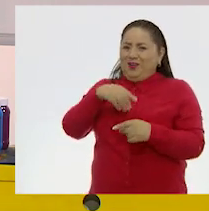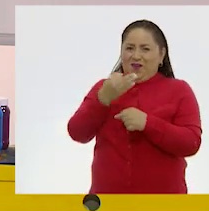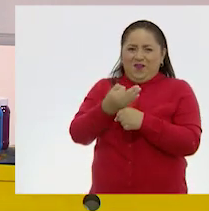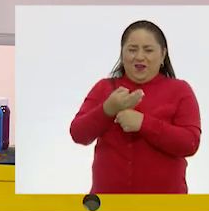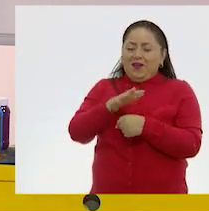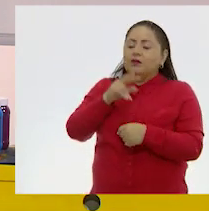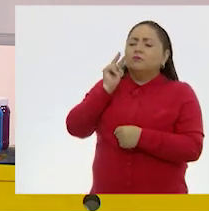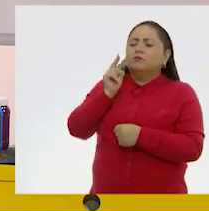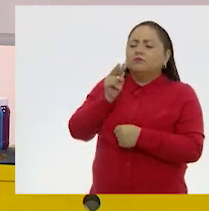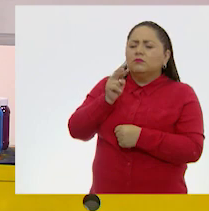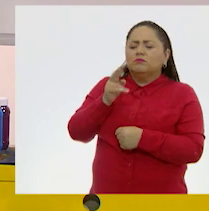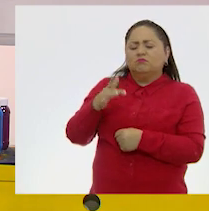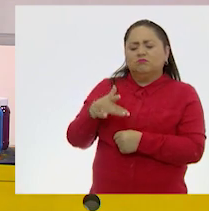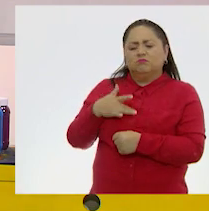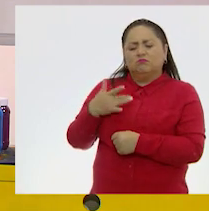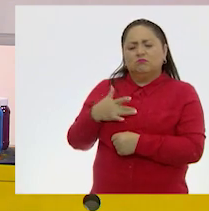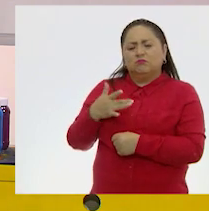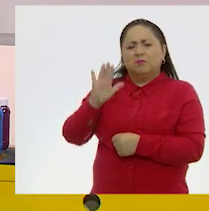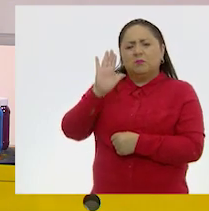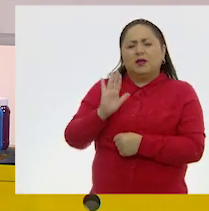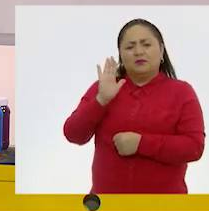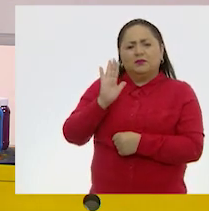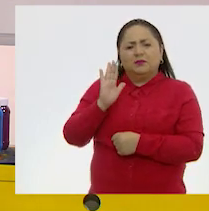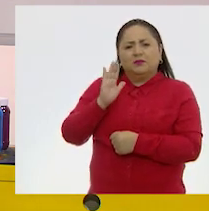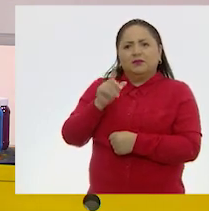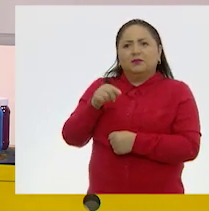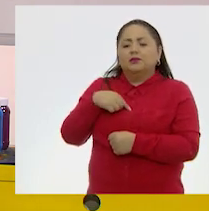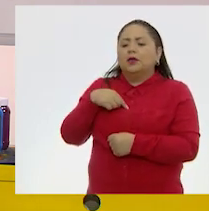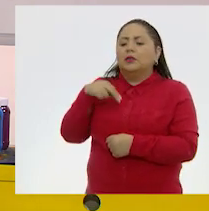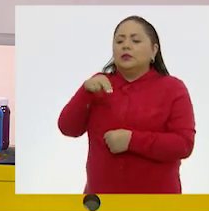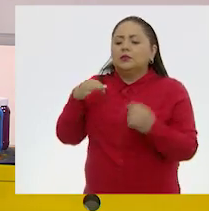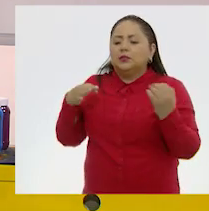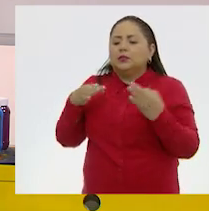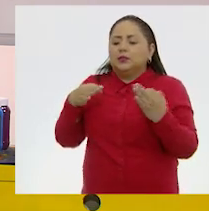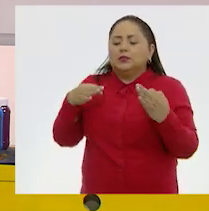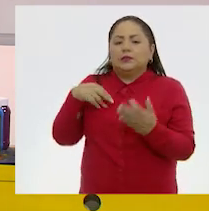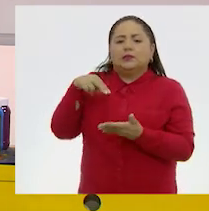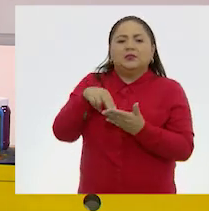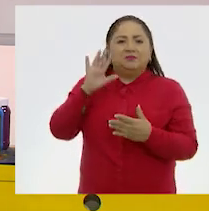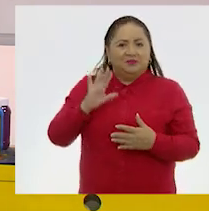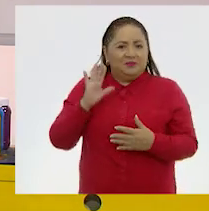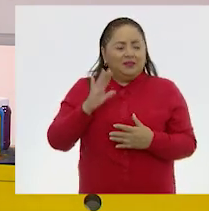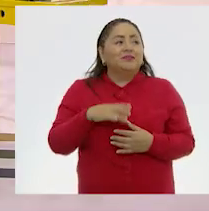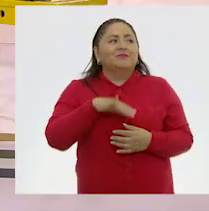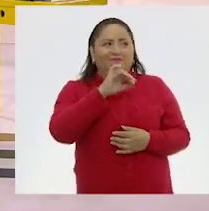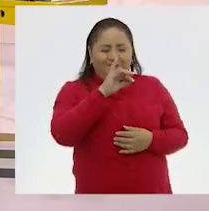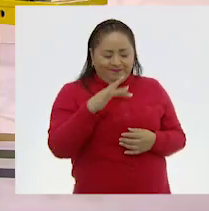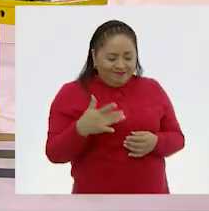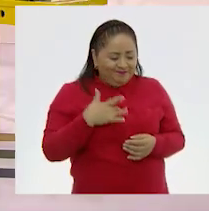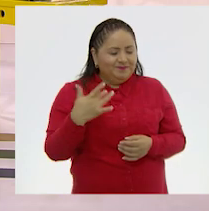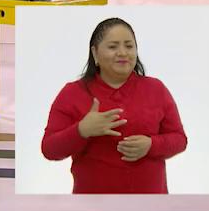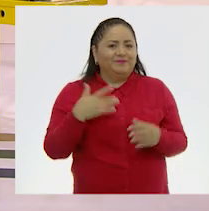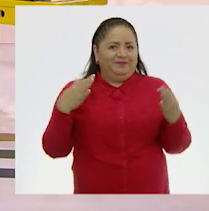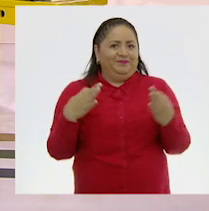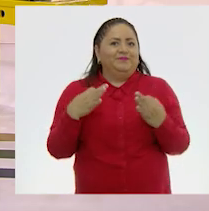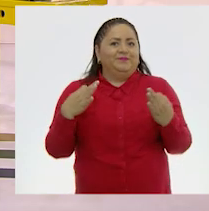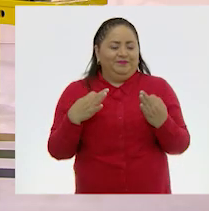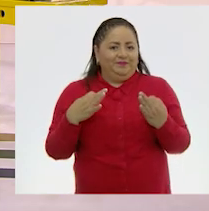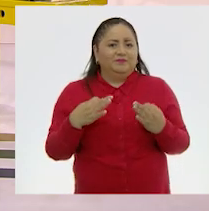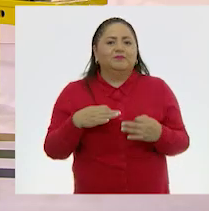vista, nos da la sensación de que estamos allá arriba helándonos, ¿verdad? Se siente la temperatura. Además,